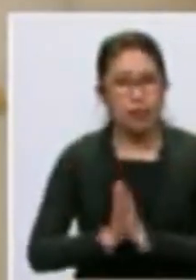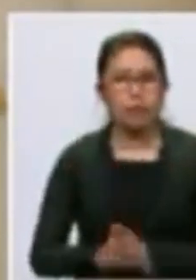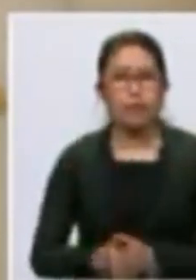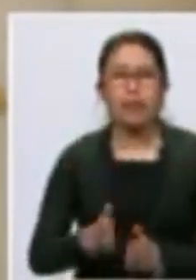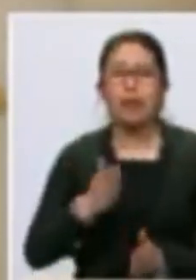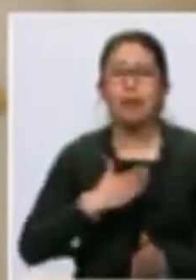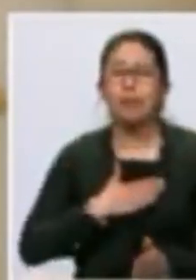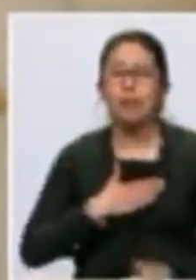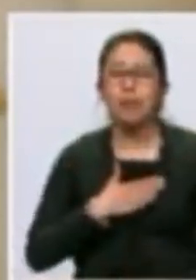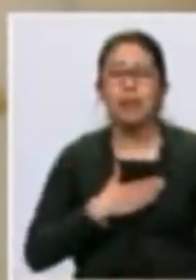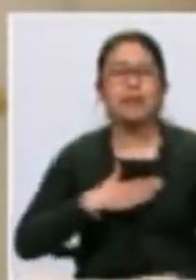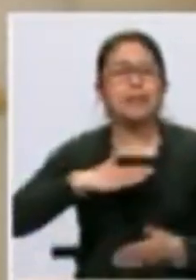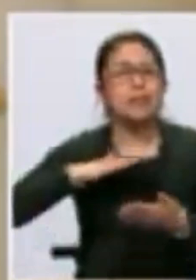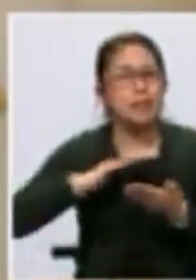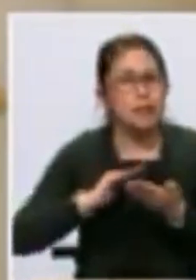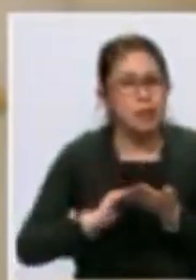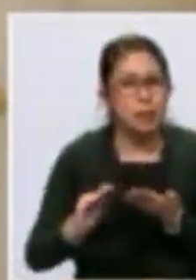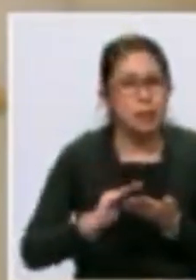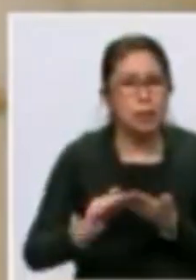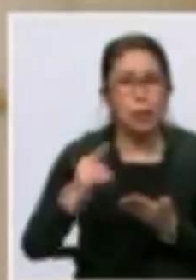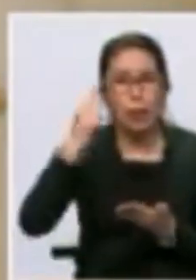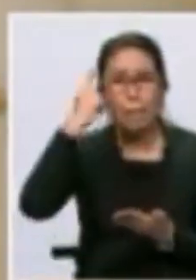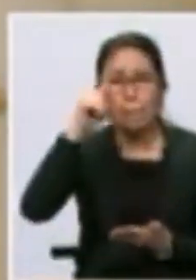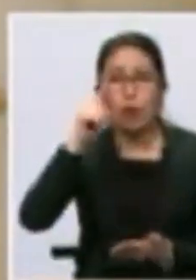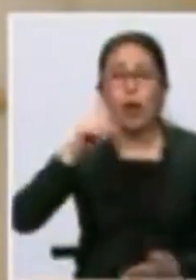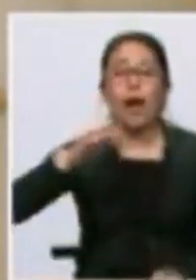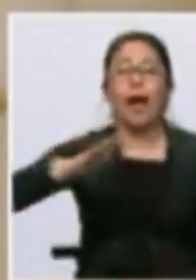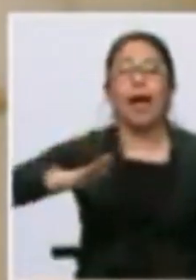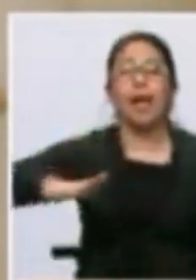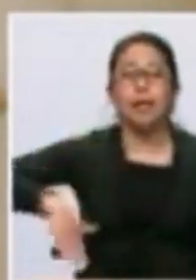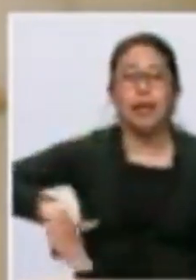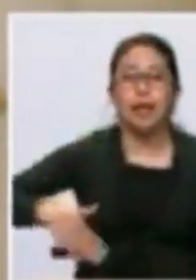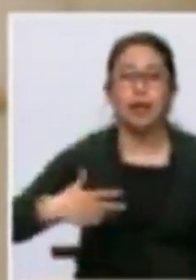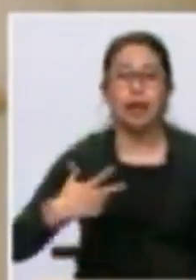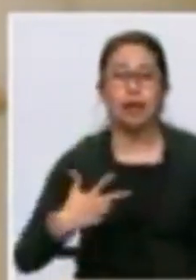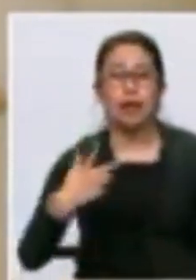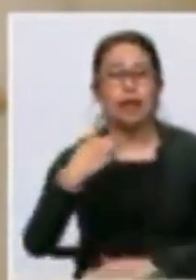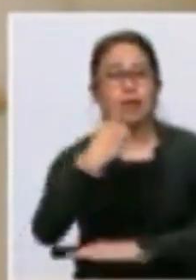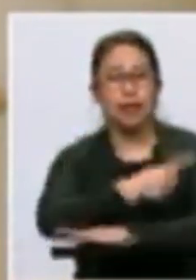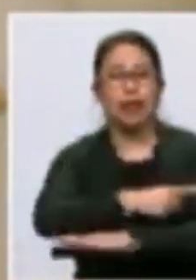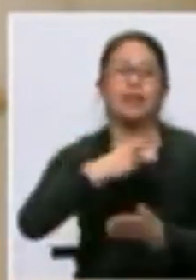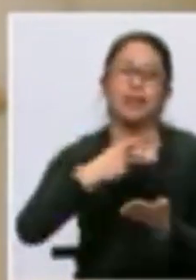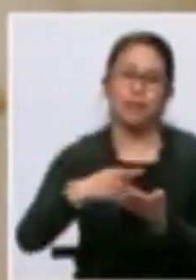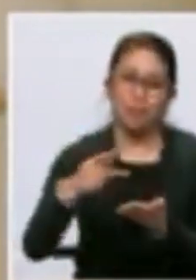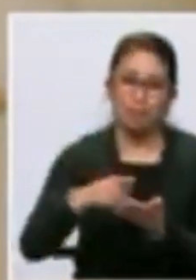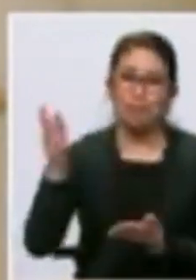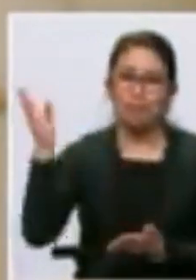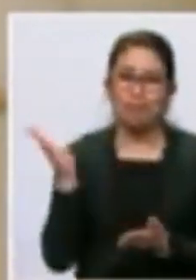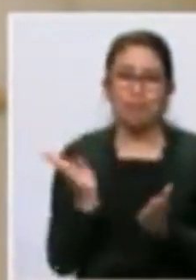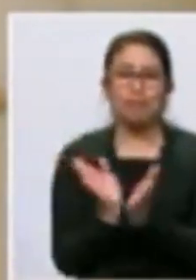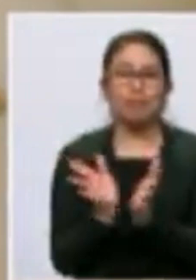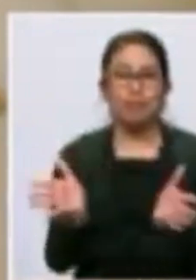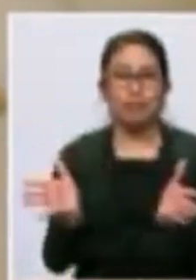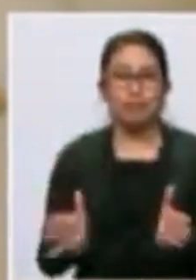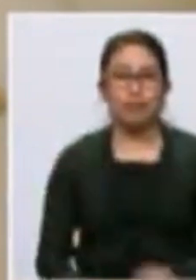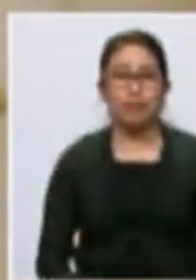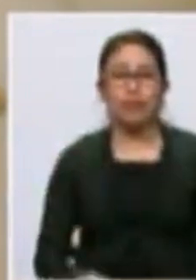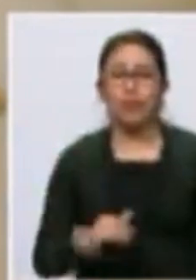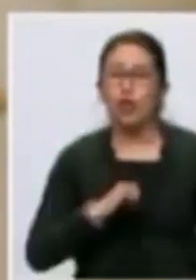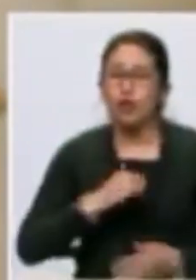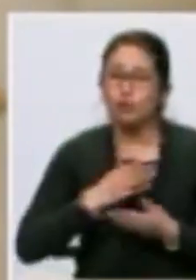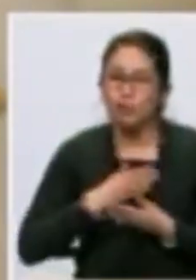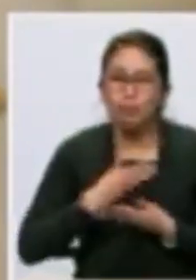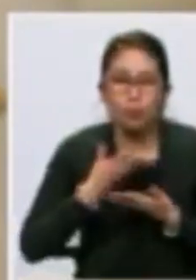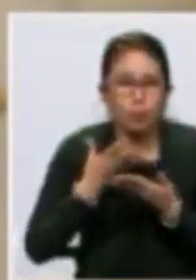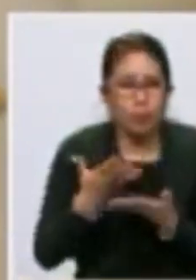mis más sinceras disculpas por el retraso de tres días hábiles en el pago del bono universal. Les confieso